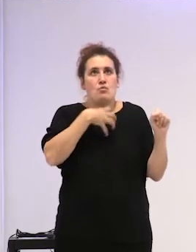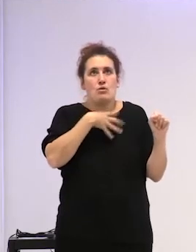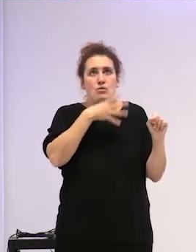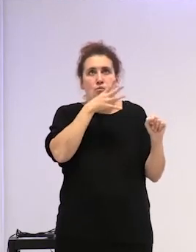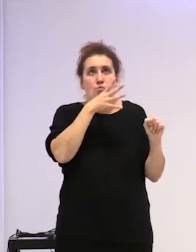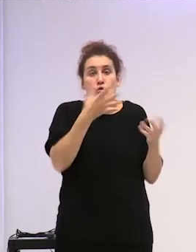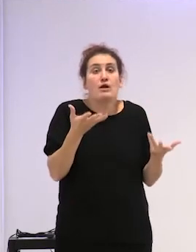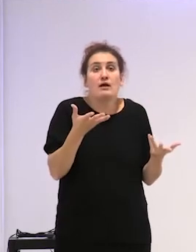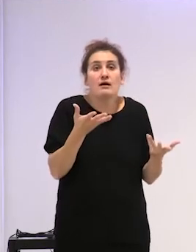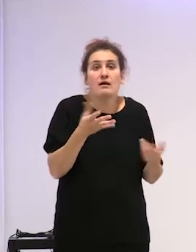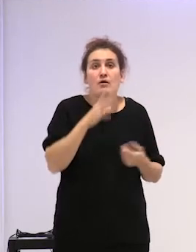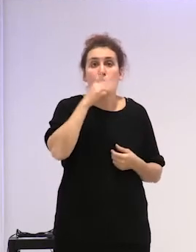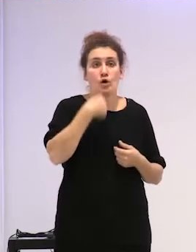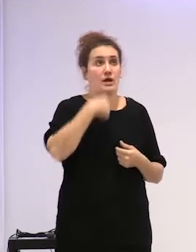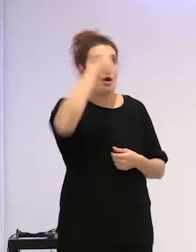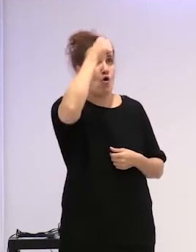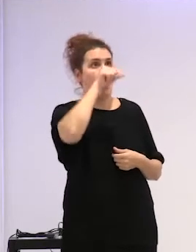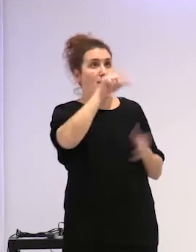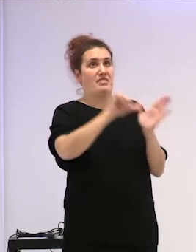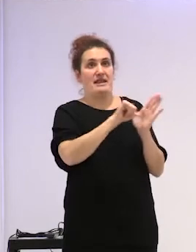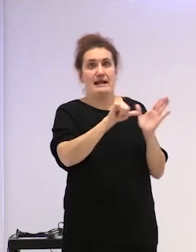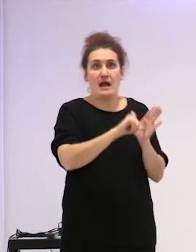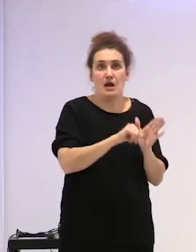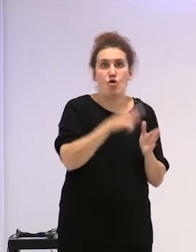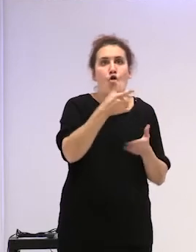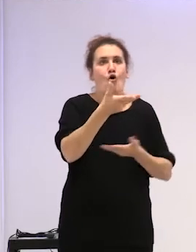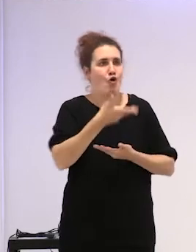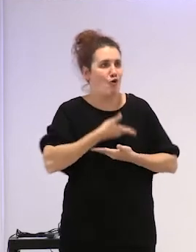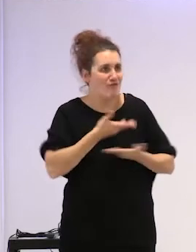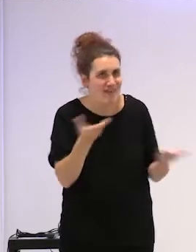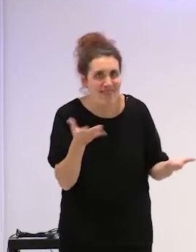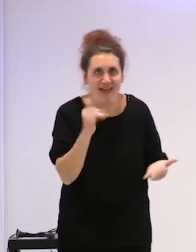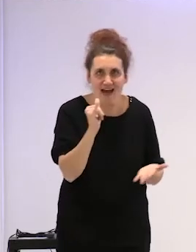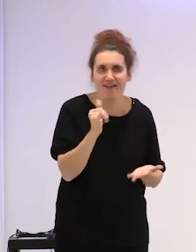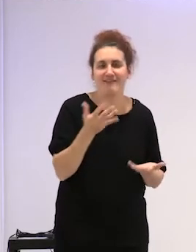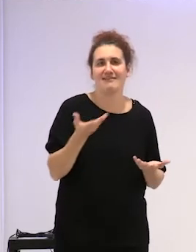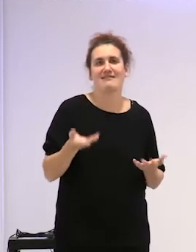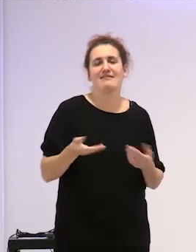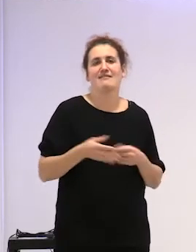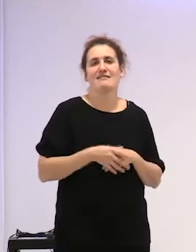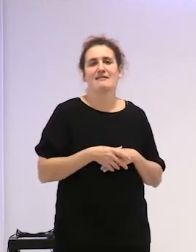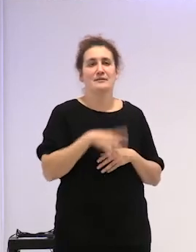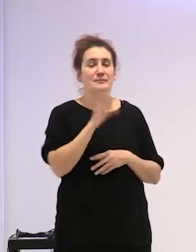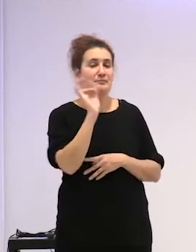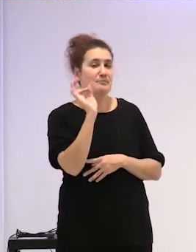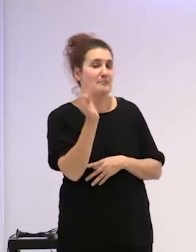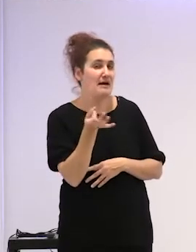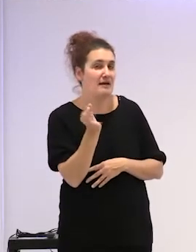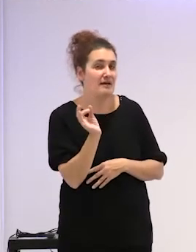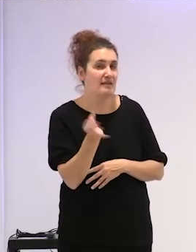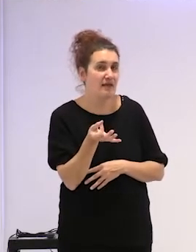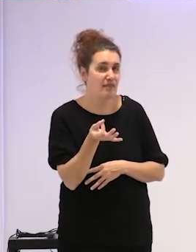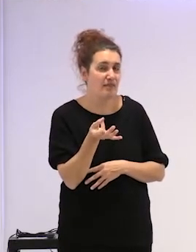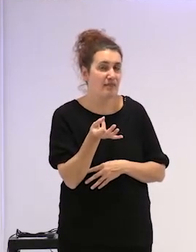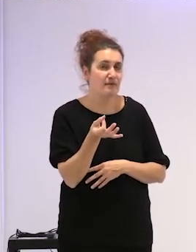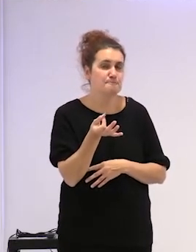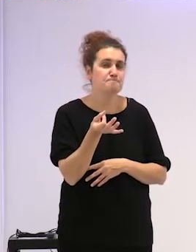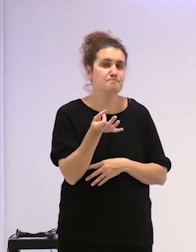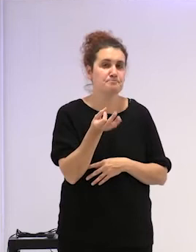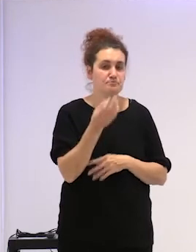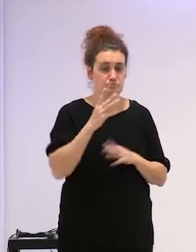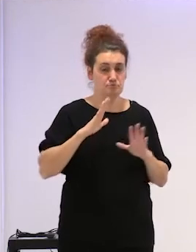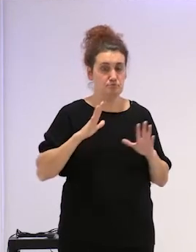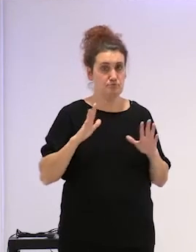Porque es un hombre cercano de su confianza, es verdad que cuando